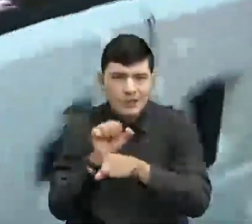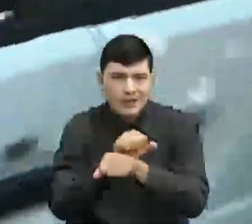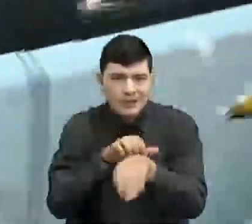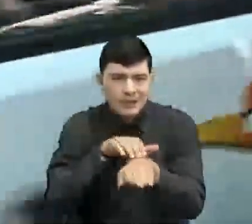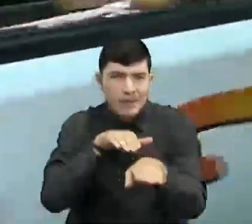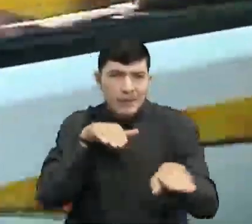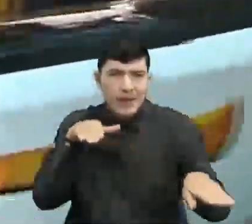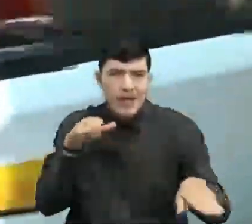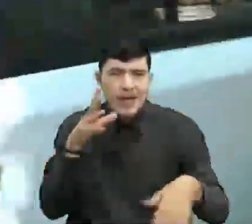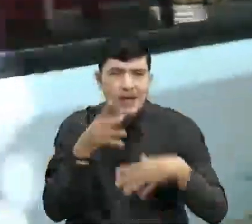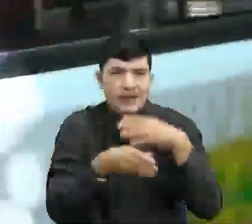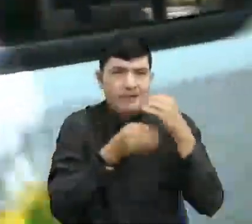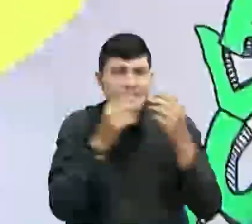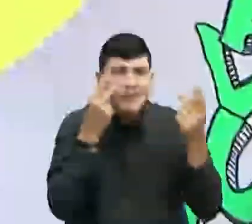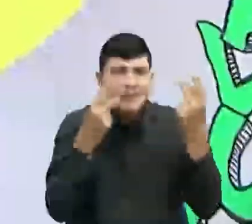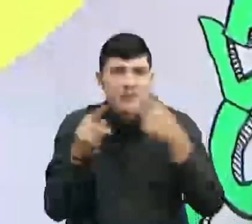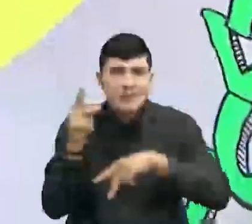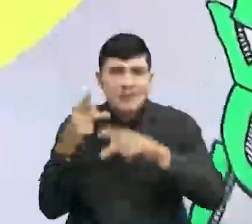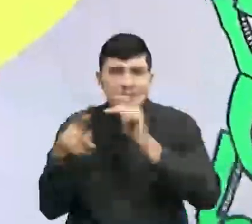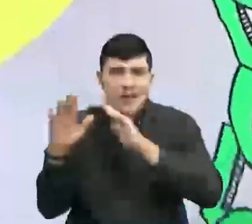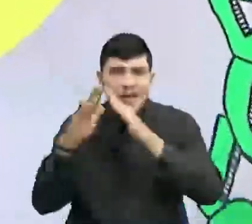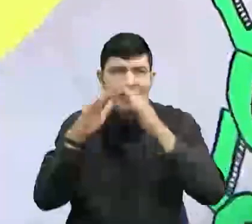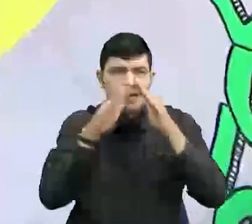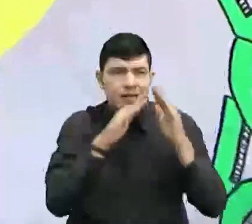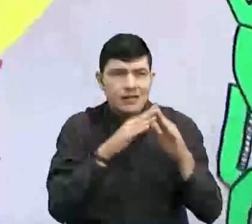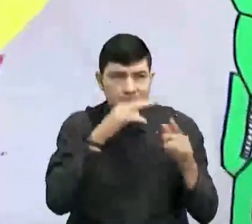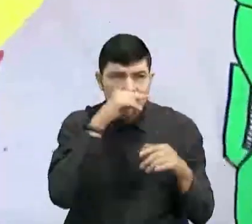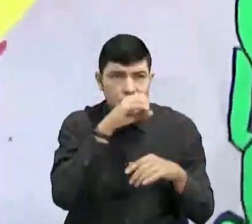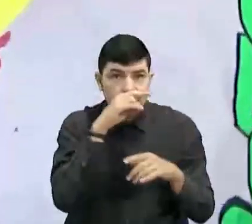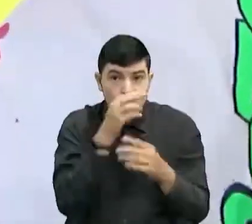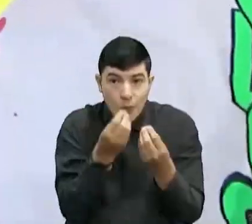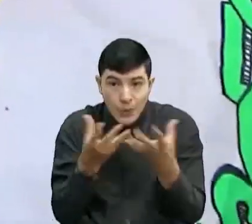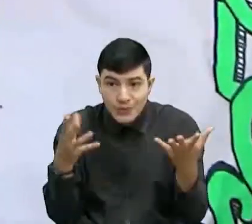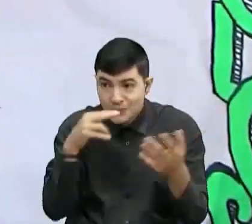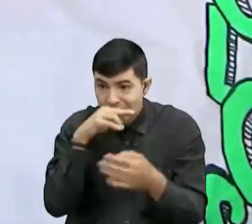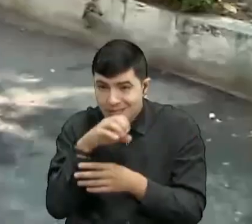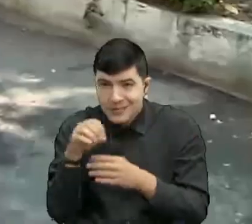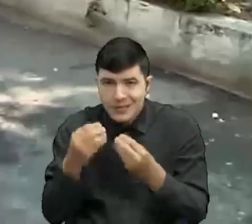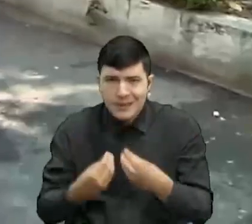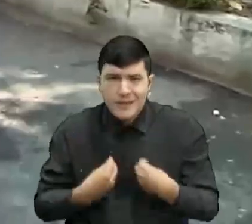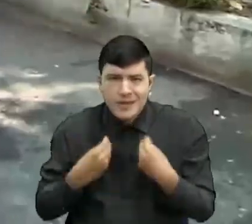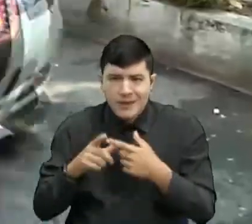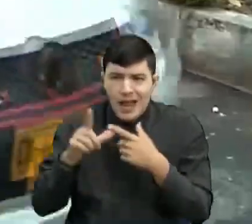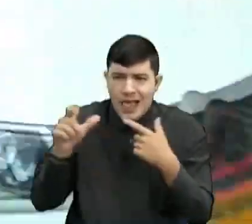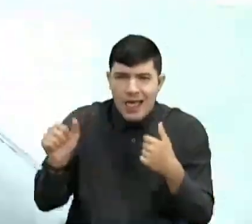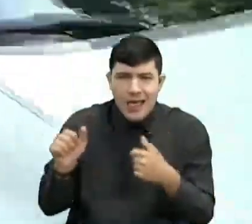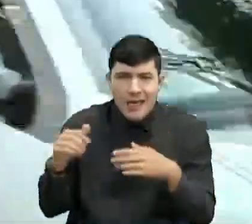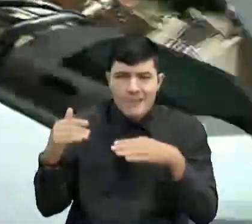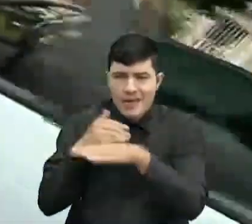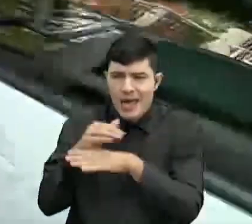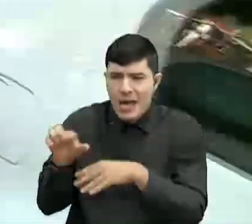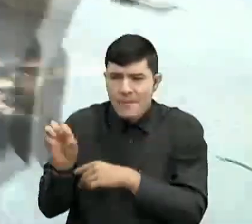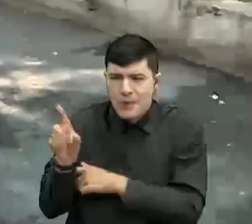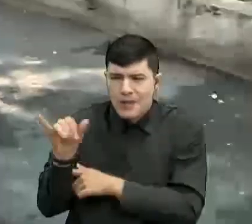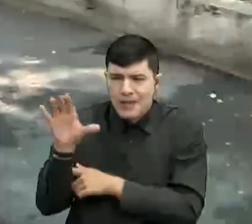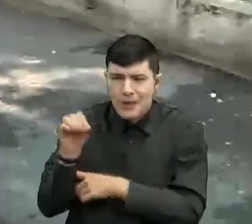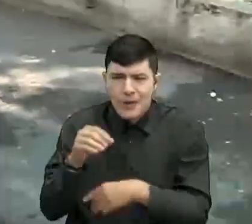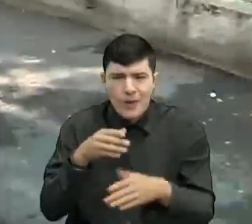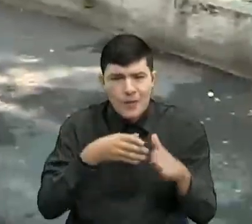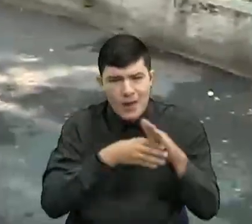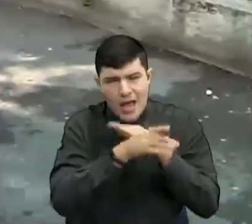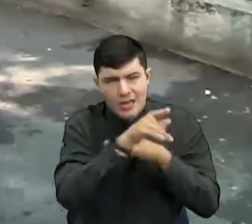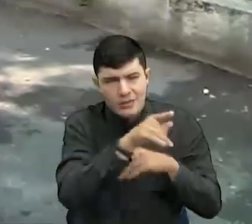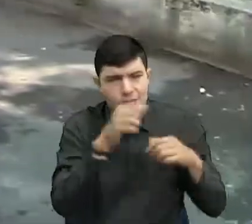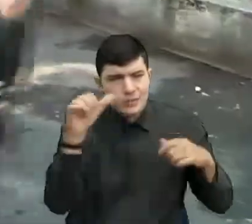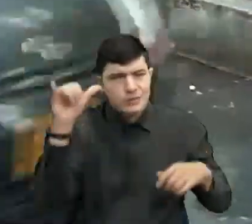visitar las casas de los niños, aunque tenemos muchos que viven vía el pórtico, más allá del batallón,